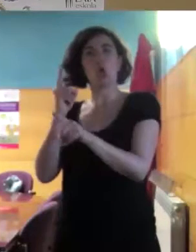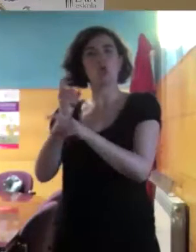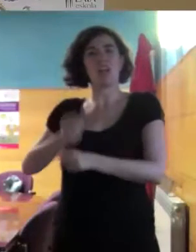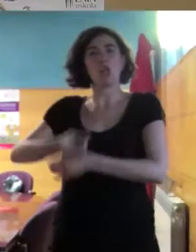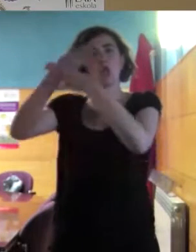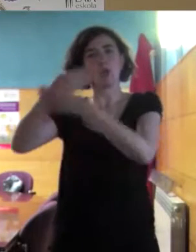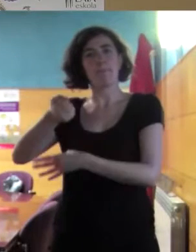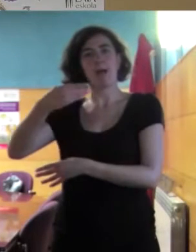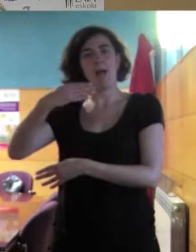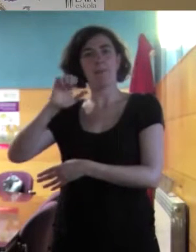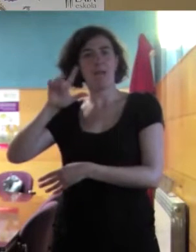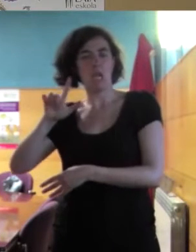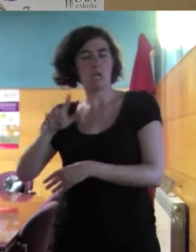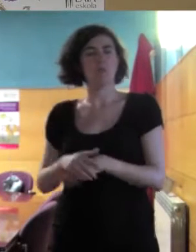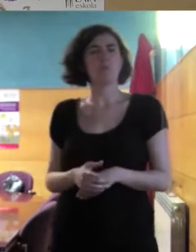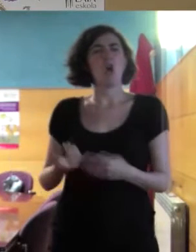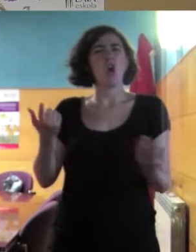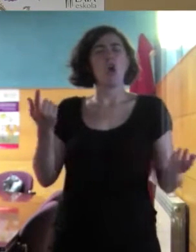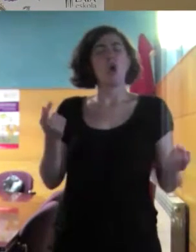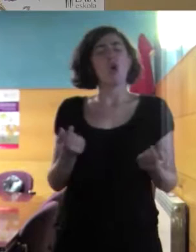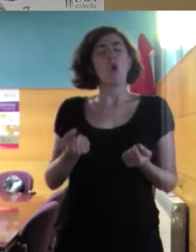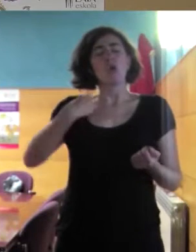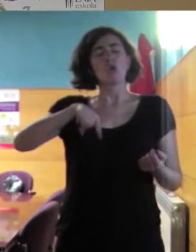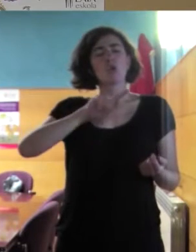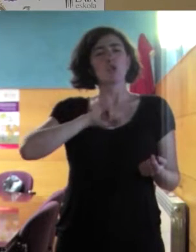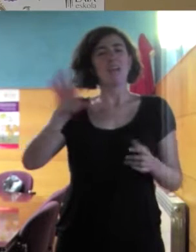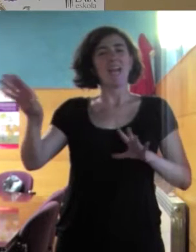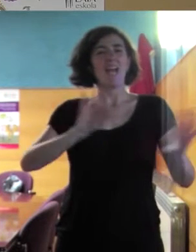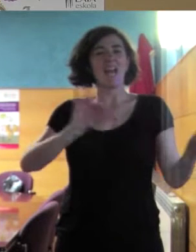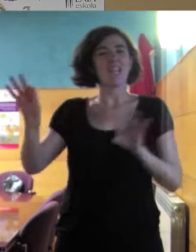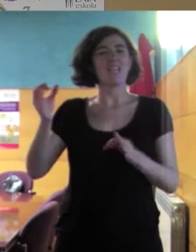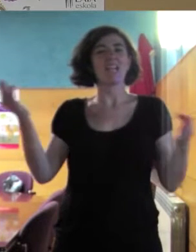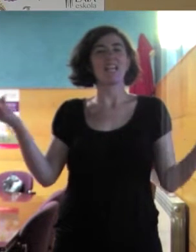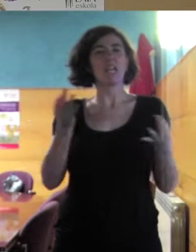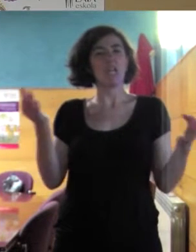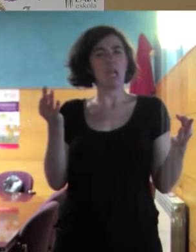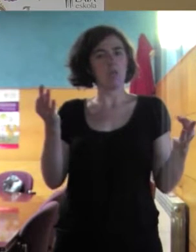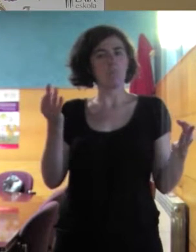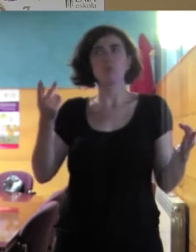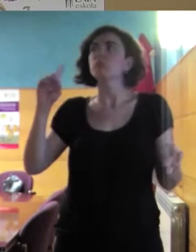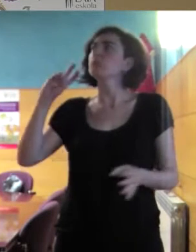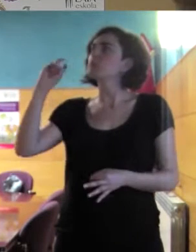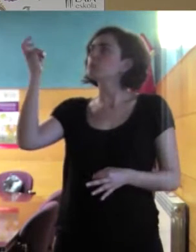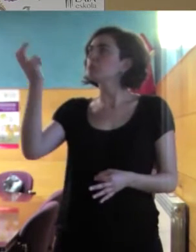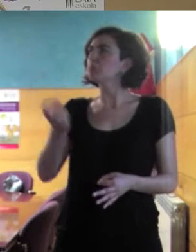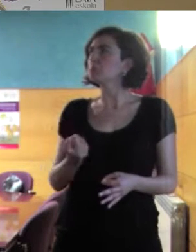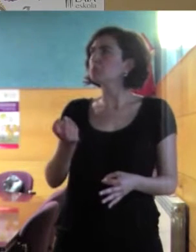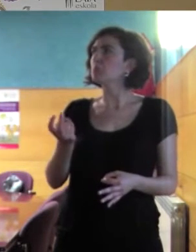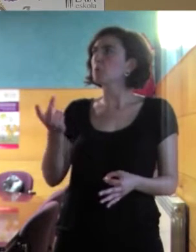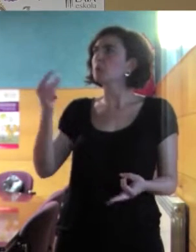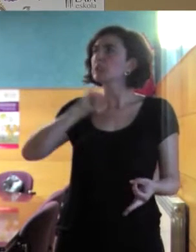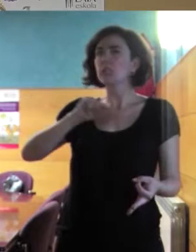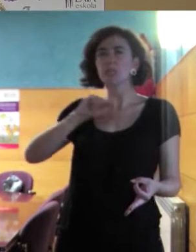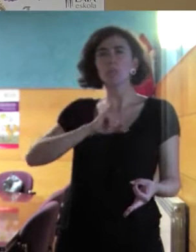Y podemos elegir la manera de sentir la diversidad. Y es mucho más efectivo, más